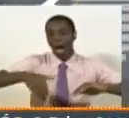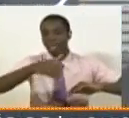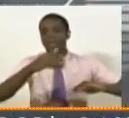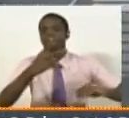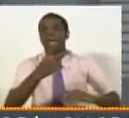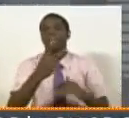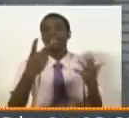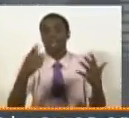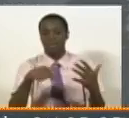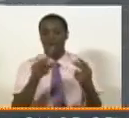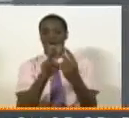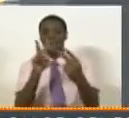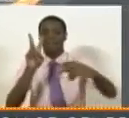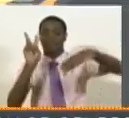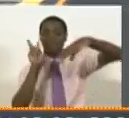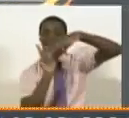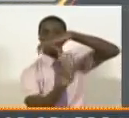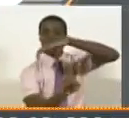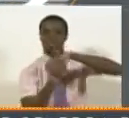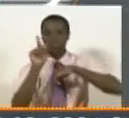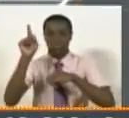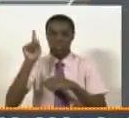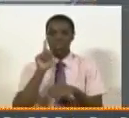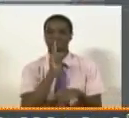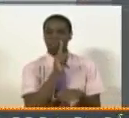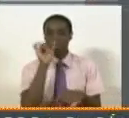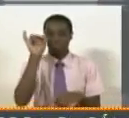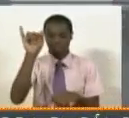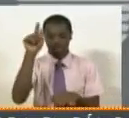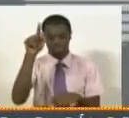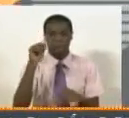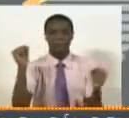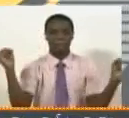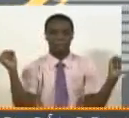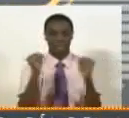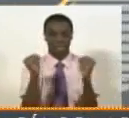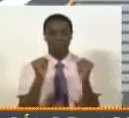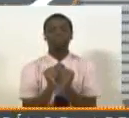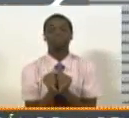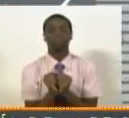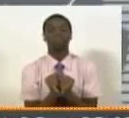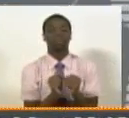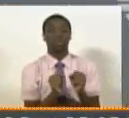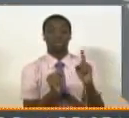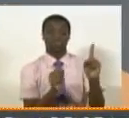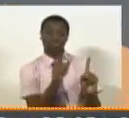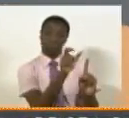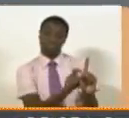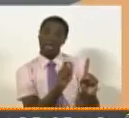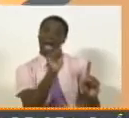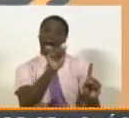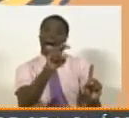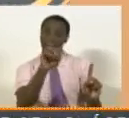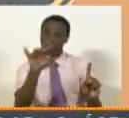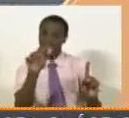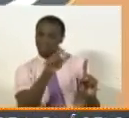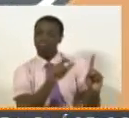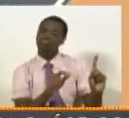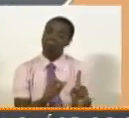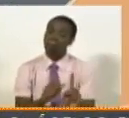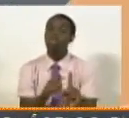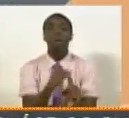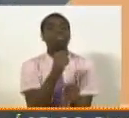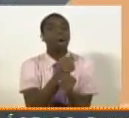viaducto, en la ciudad de Mérida, quien estaba cumpliendo con su trabajo este venezolano